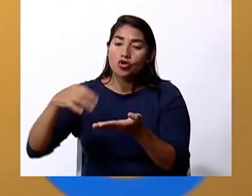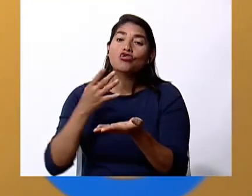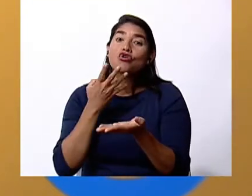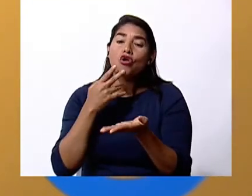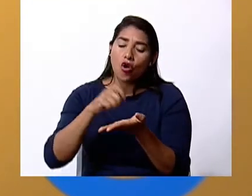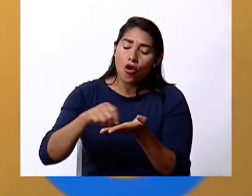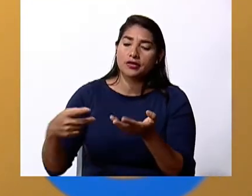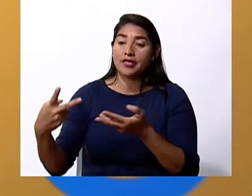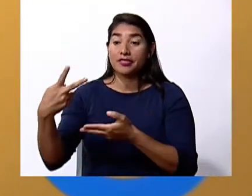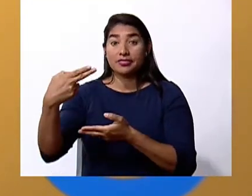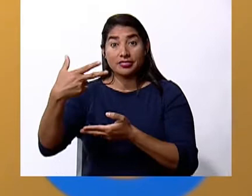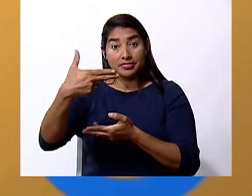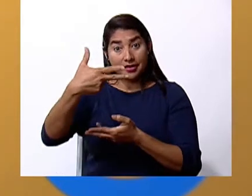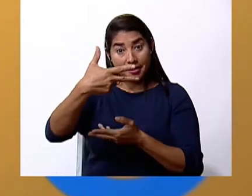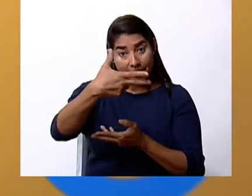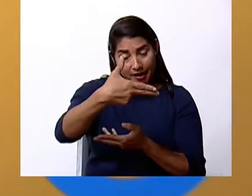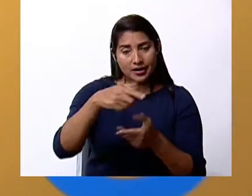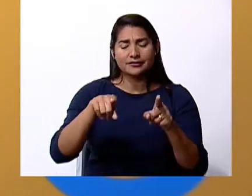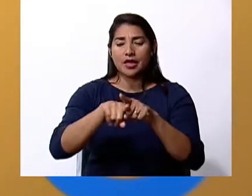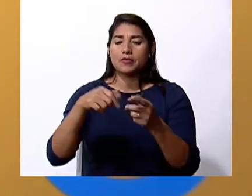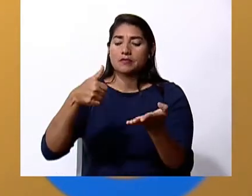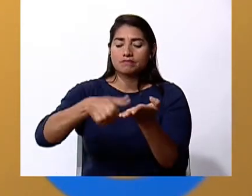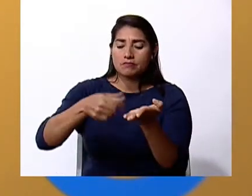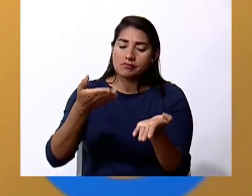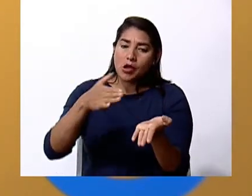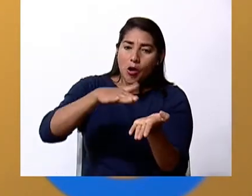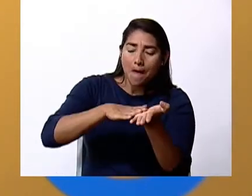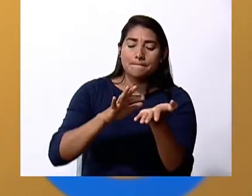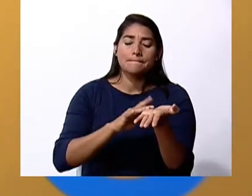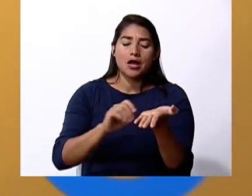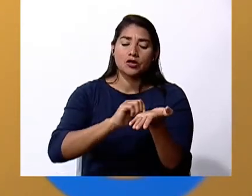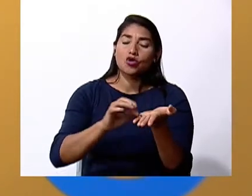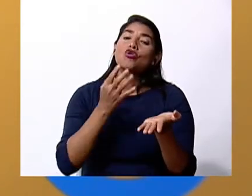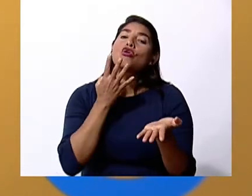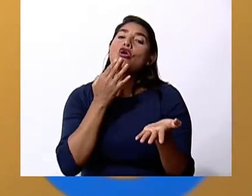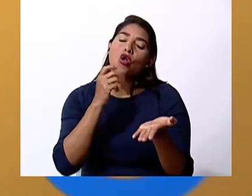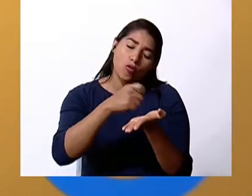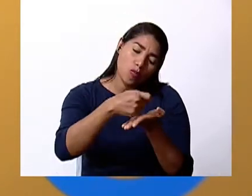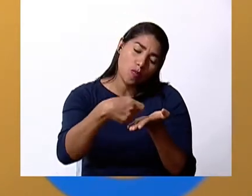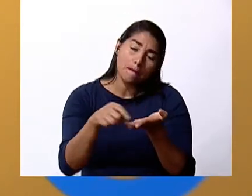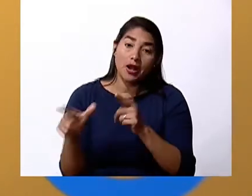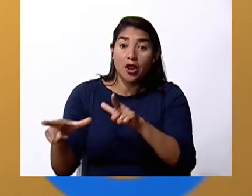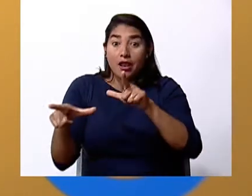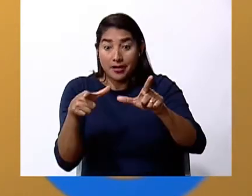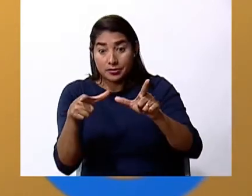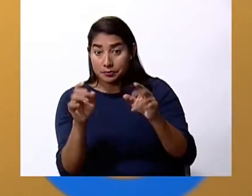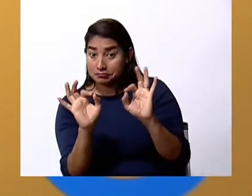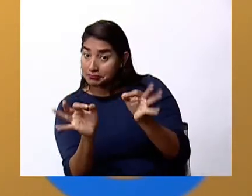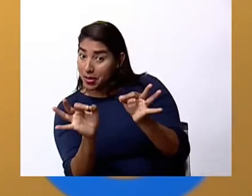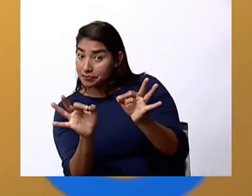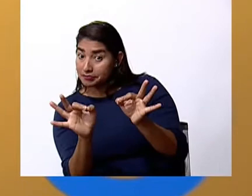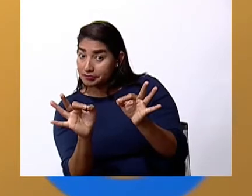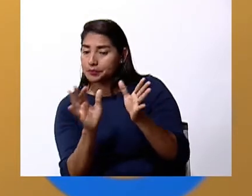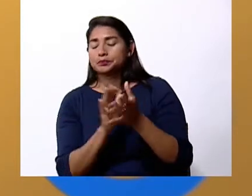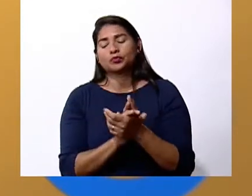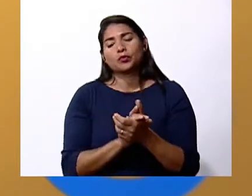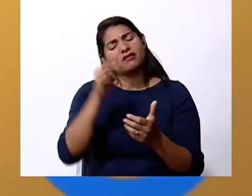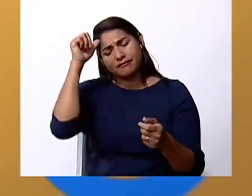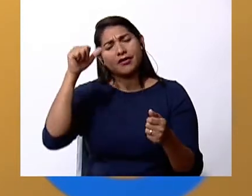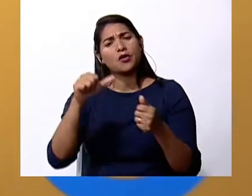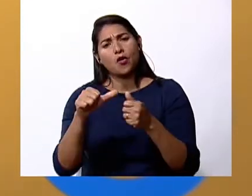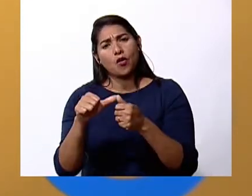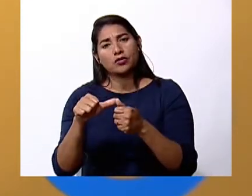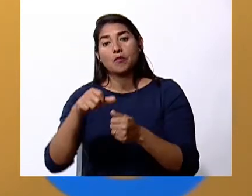a ocupar tijeras, van a ocupar goma, lápices de color, para que lo tengan listo. Vamos a recordar,